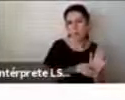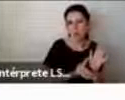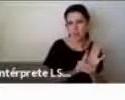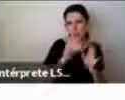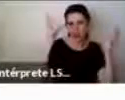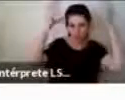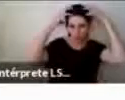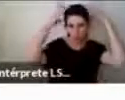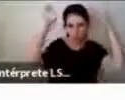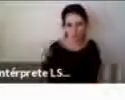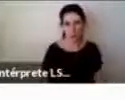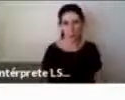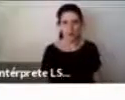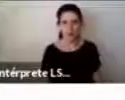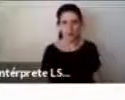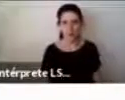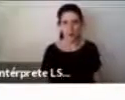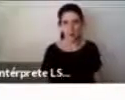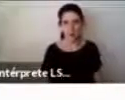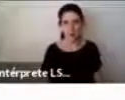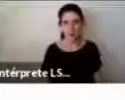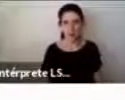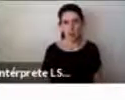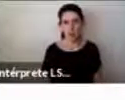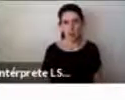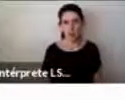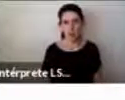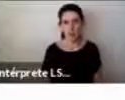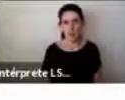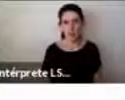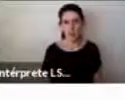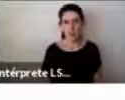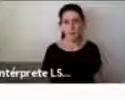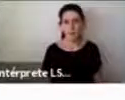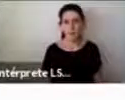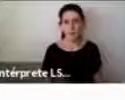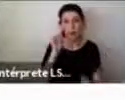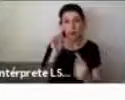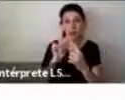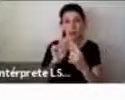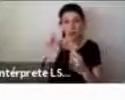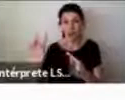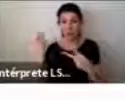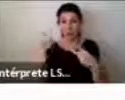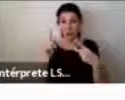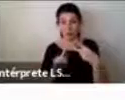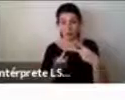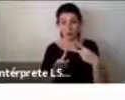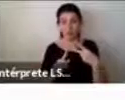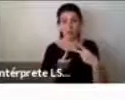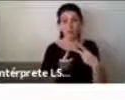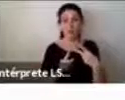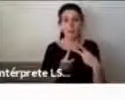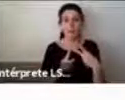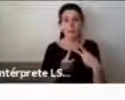el segundo objetivo fue poder como entrar en el ejercicio de conocer